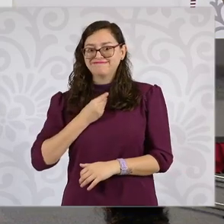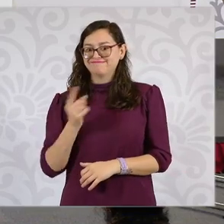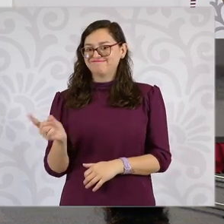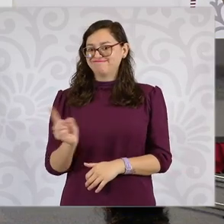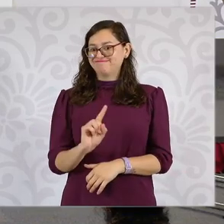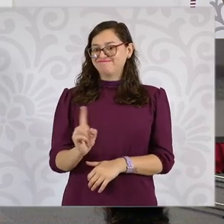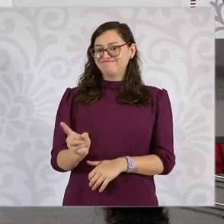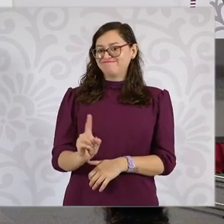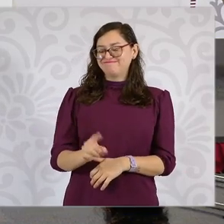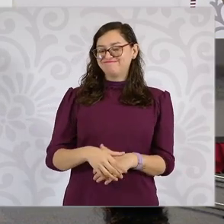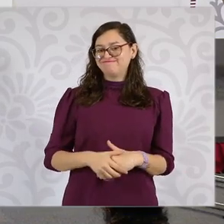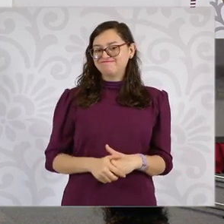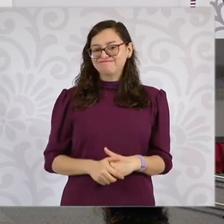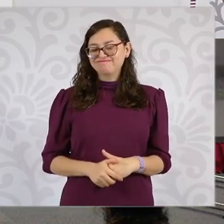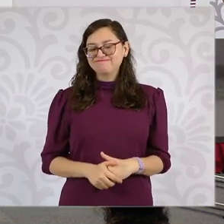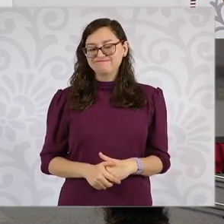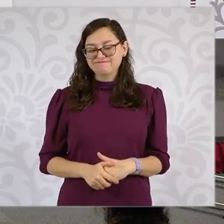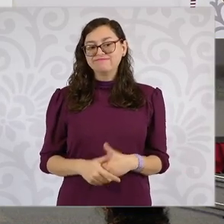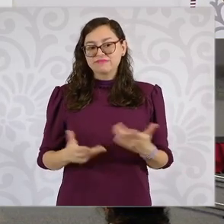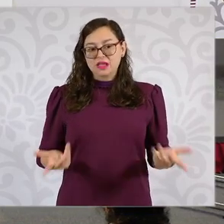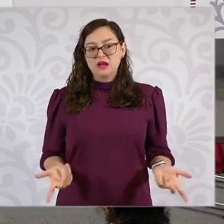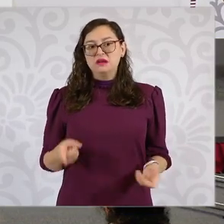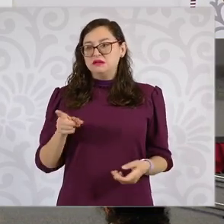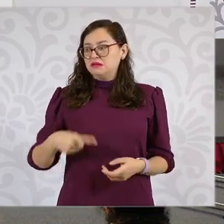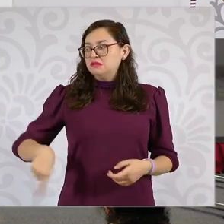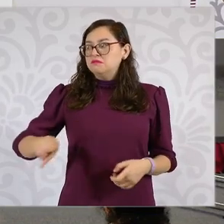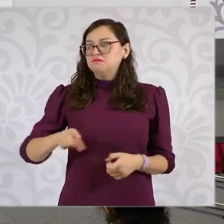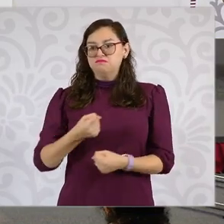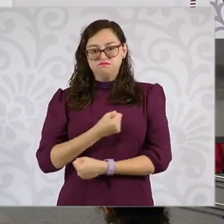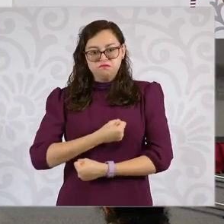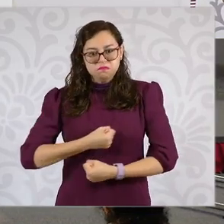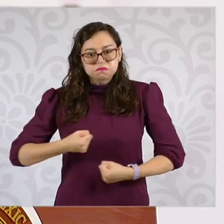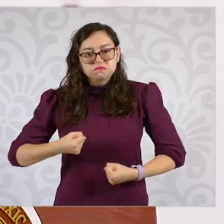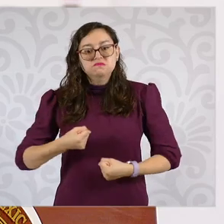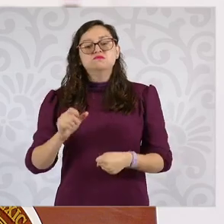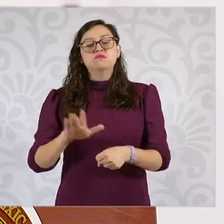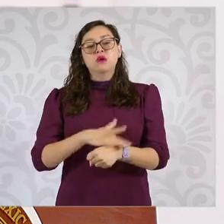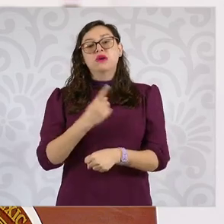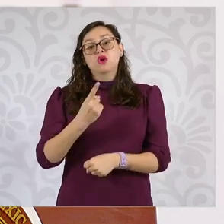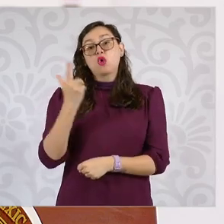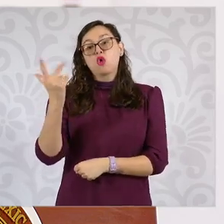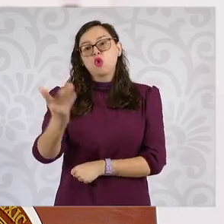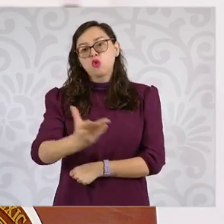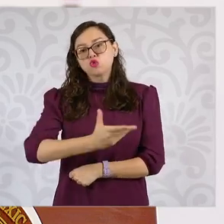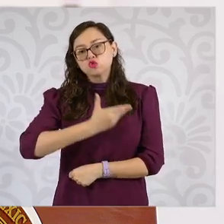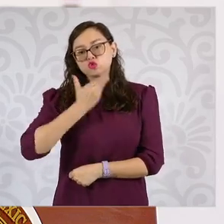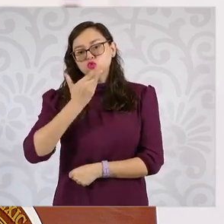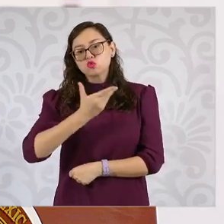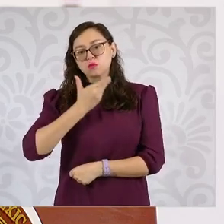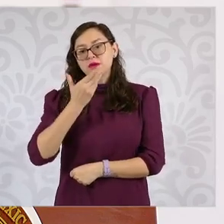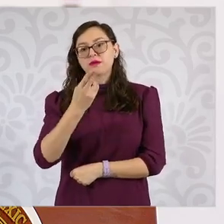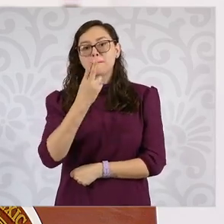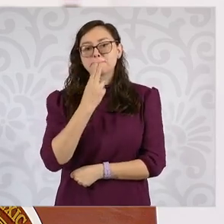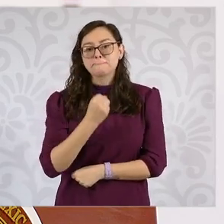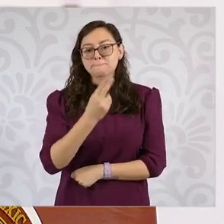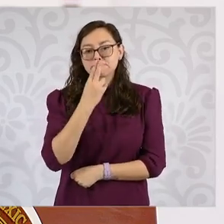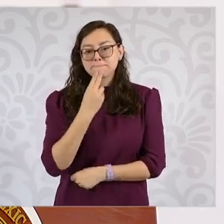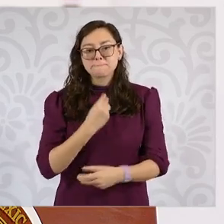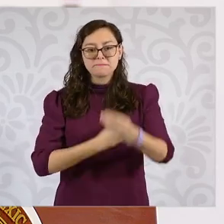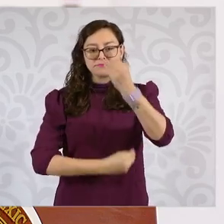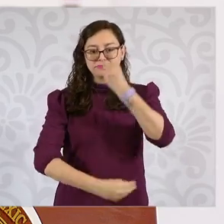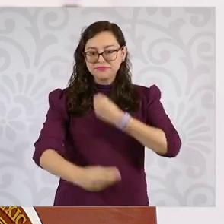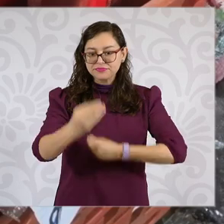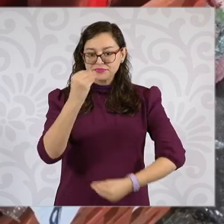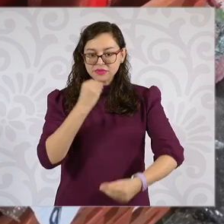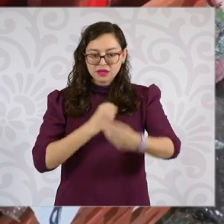ver este sobrepeso, esta obesidad, con el alto consumo de azúcares. Su ingesta es